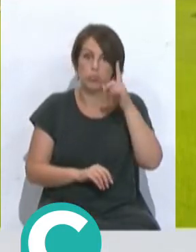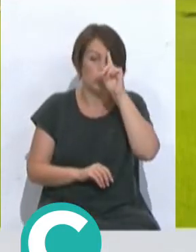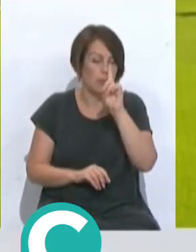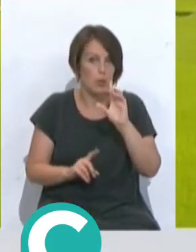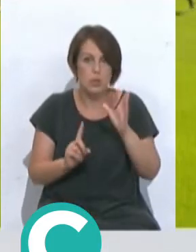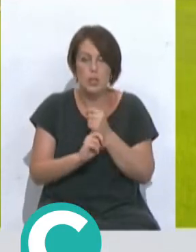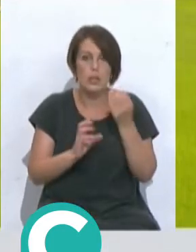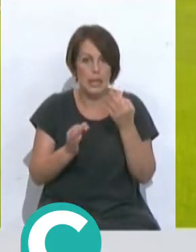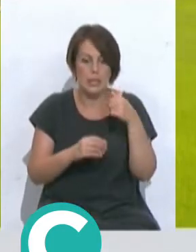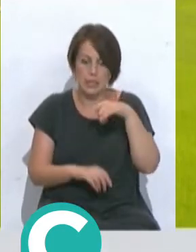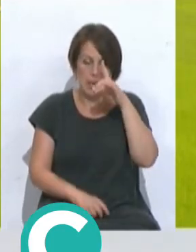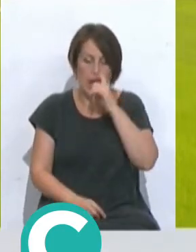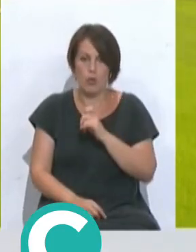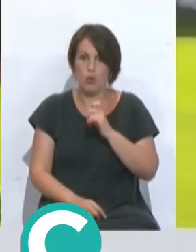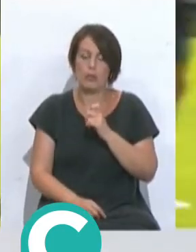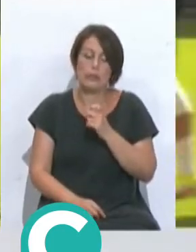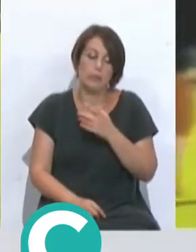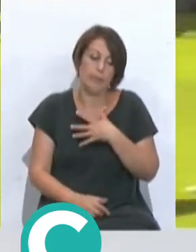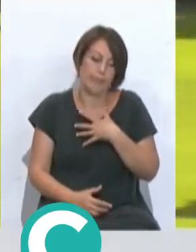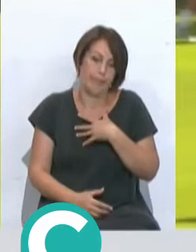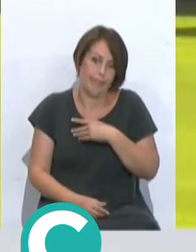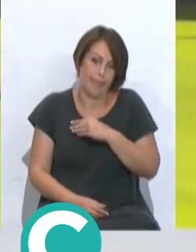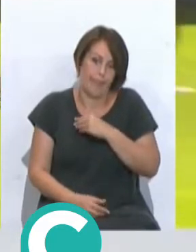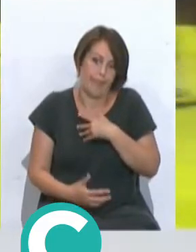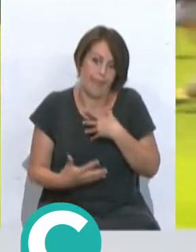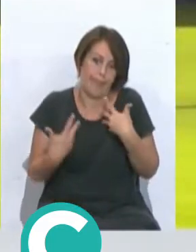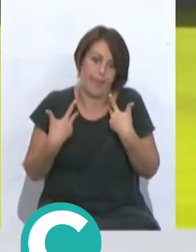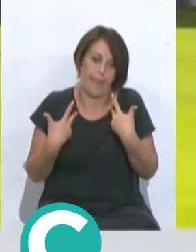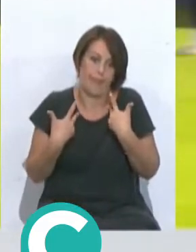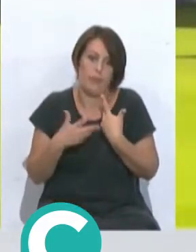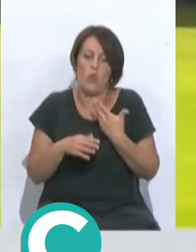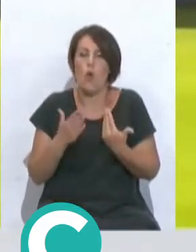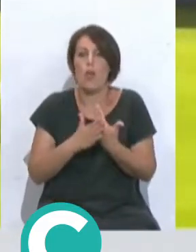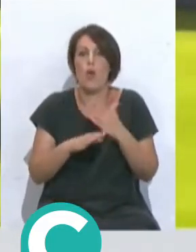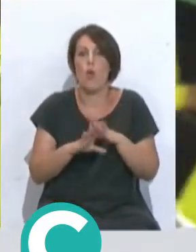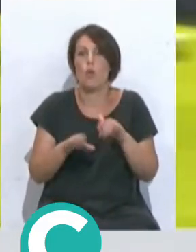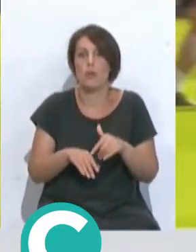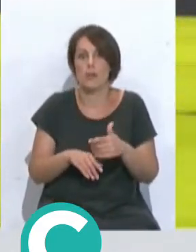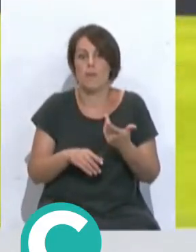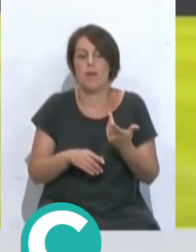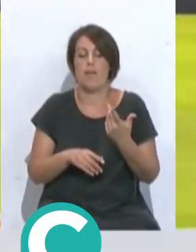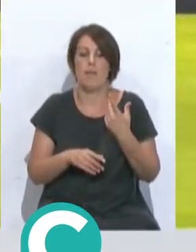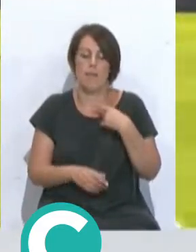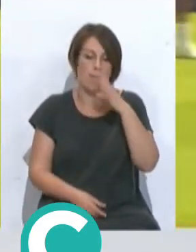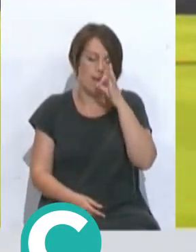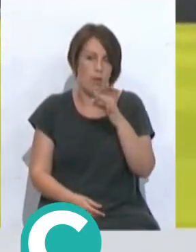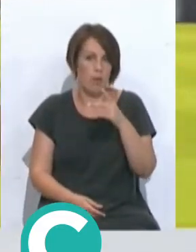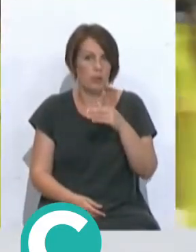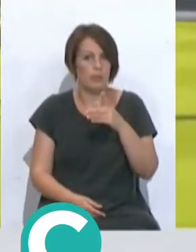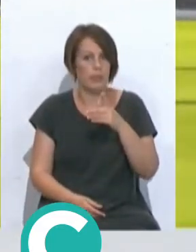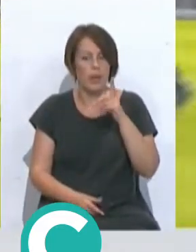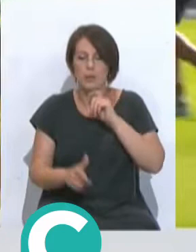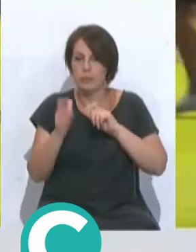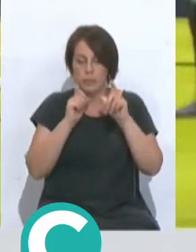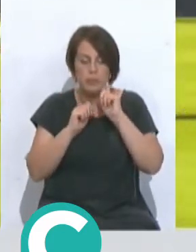lo que se había conseguido. Este año, por desgracia también, hemos llegado a esa última jornada siempre que yo creo que es lo que nos dio el